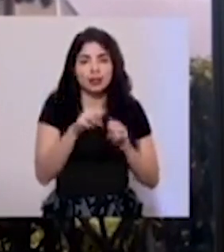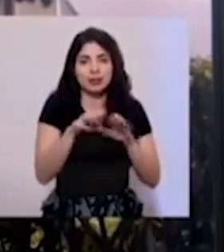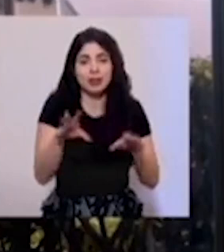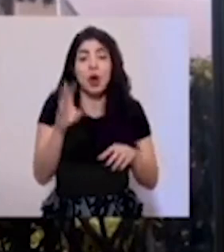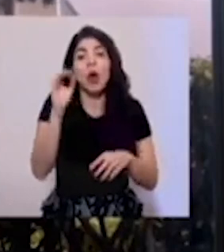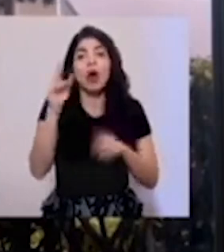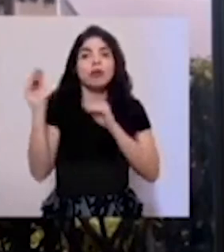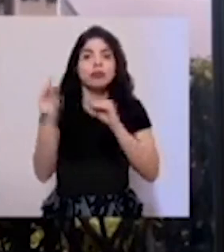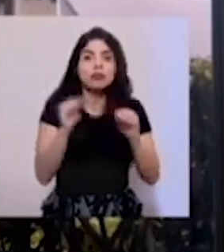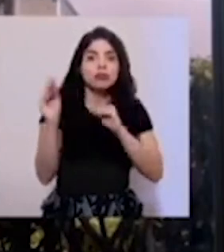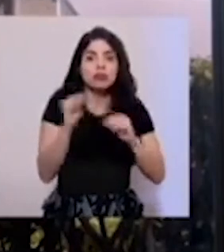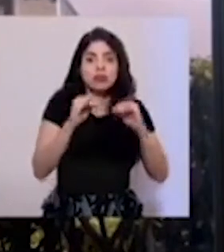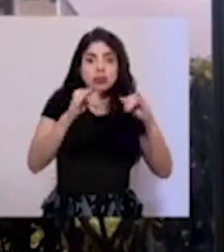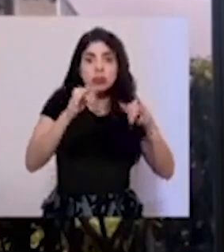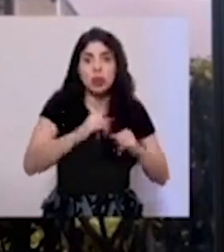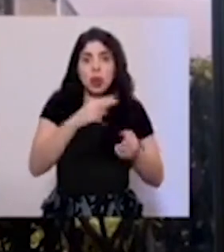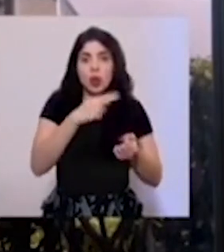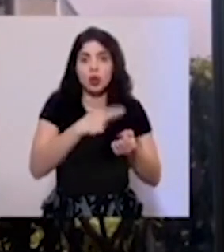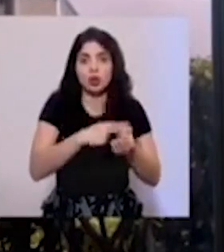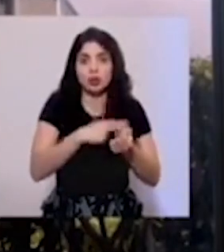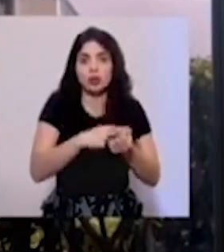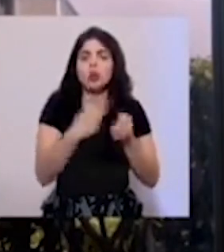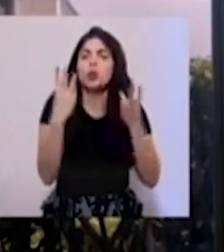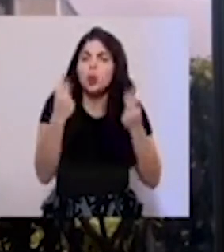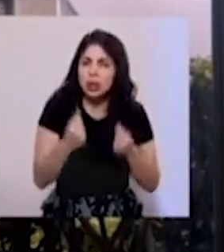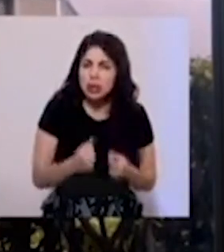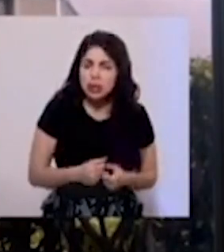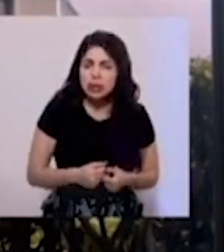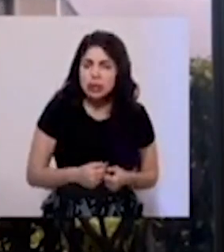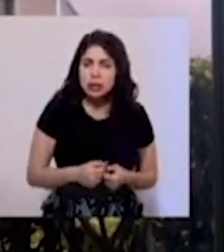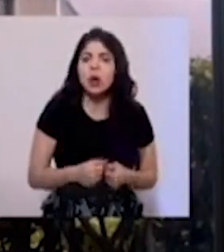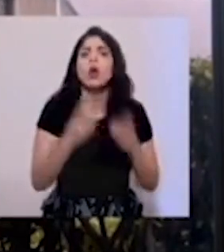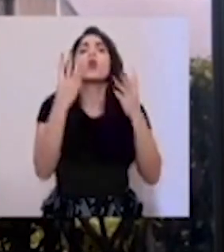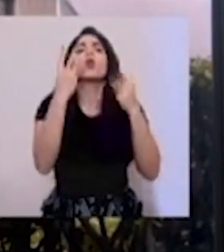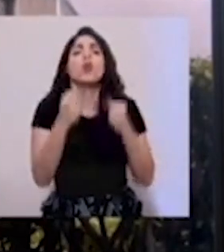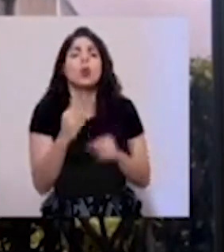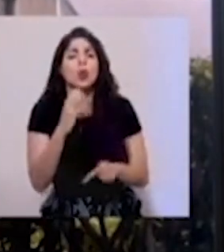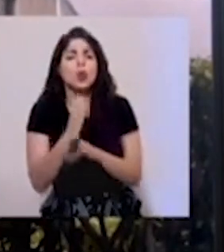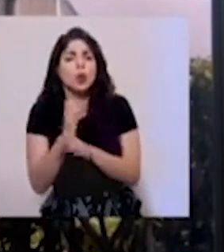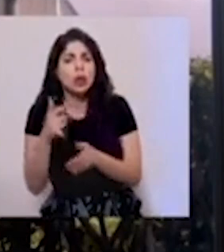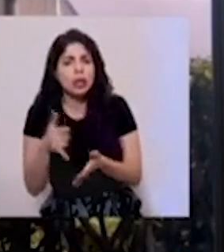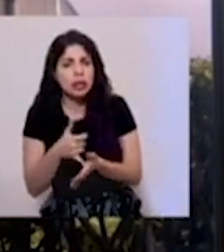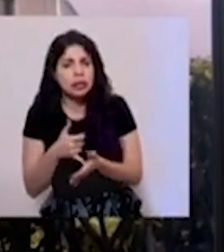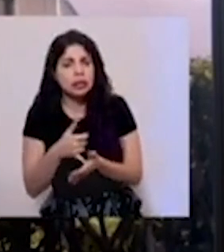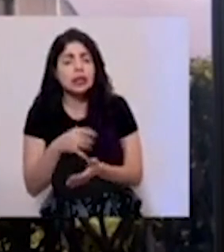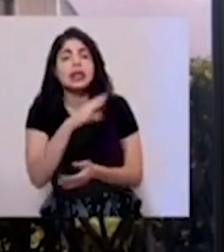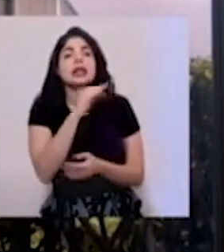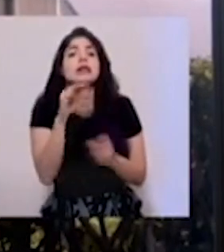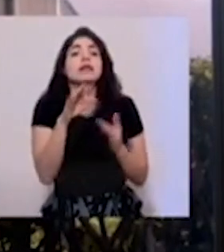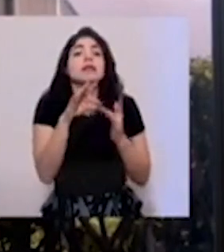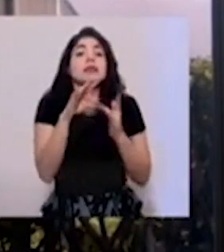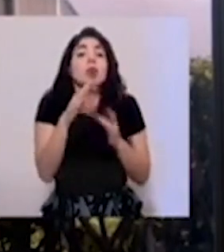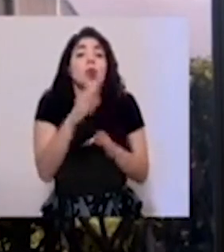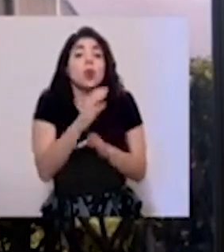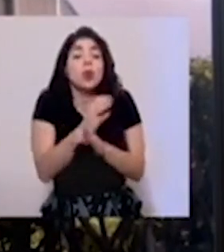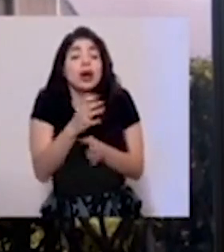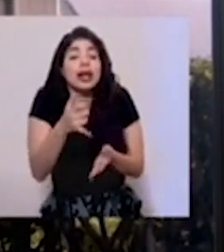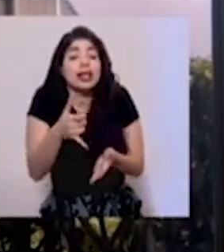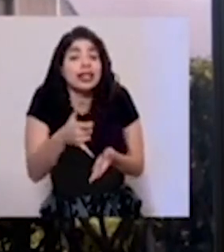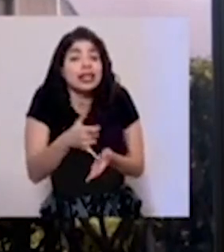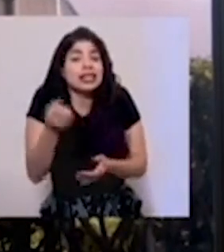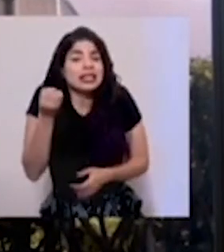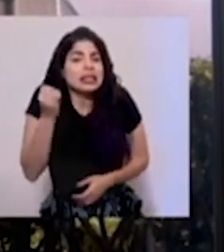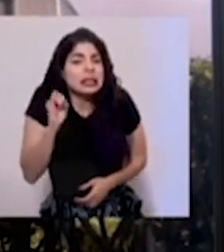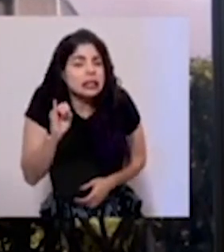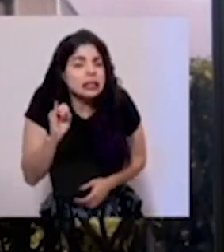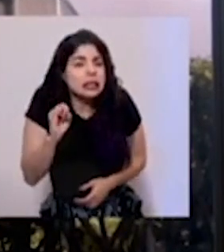hospitalizadas, cuántas en cuidados intensivos y en particular en cuidados intensivos, si